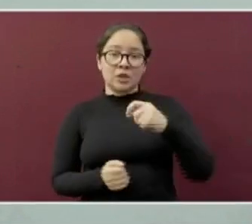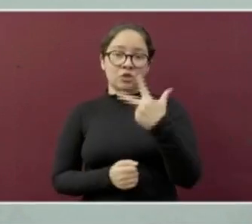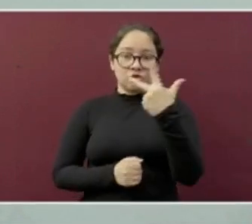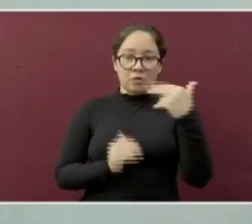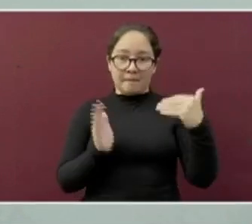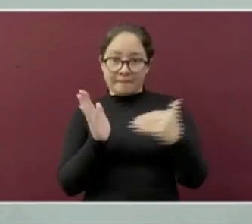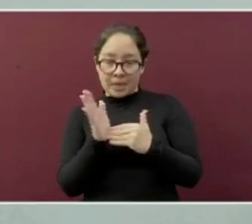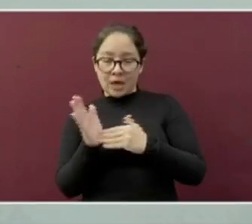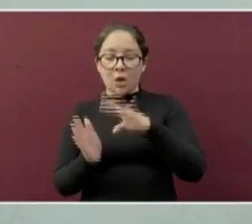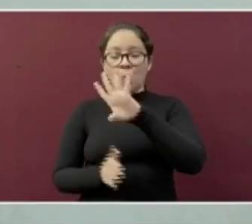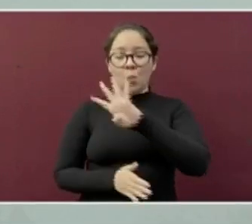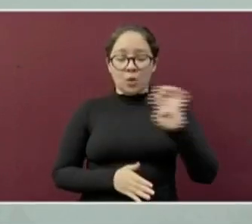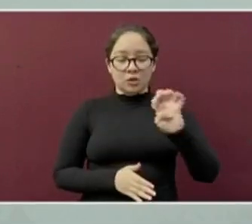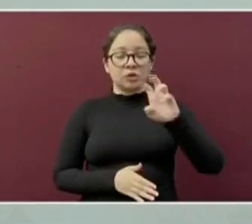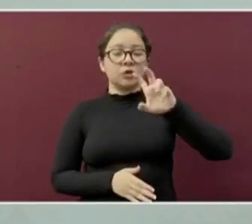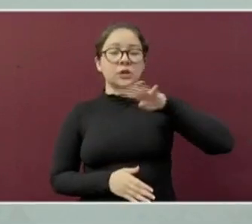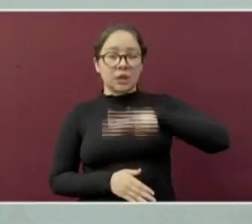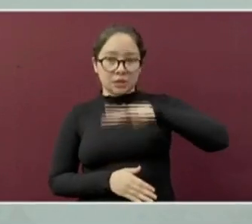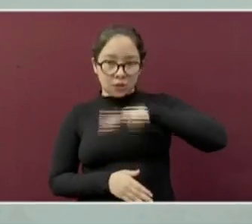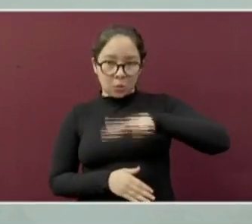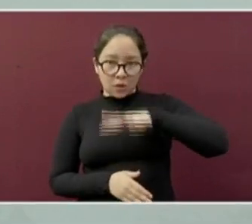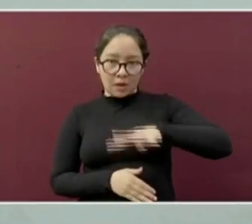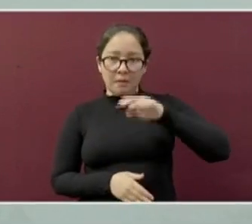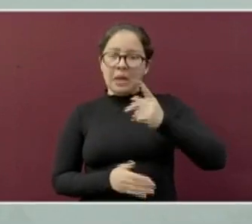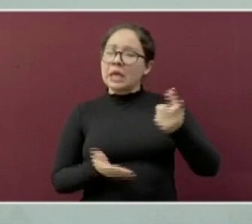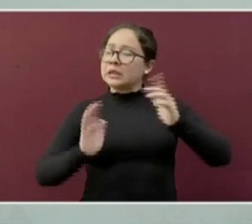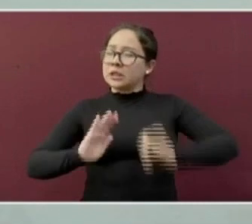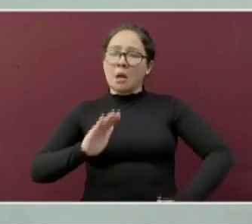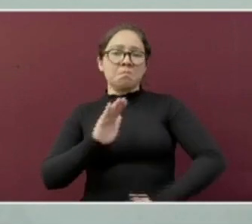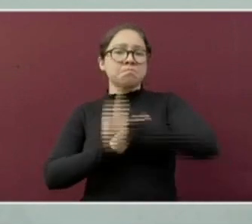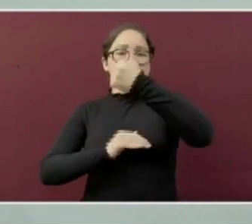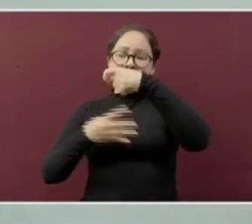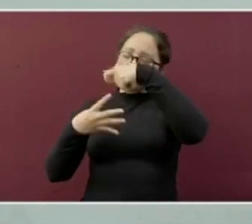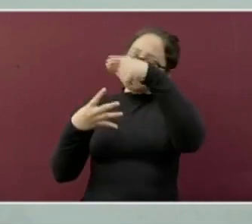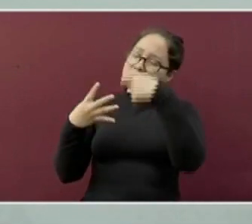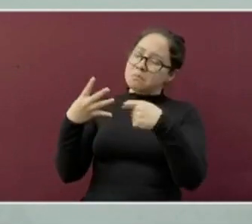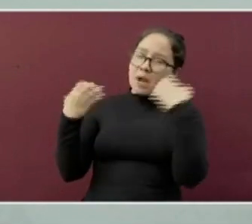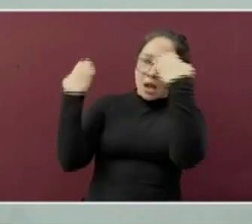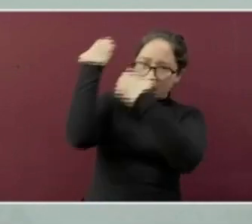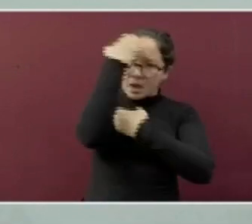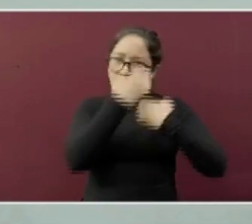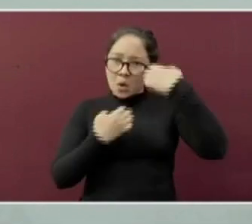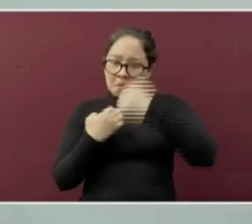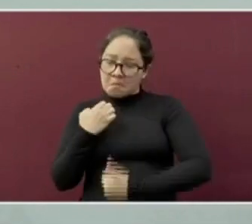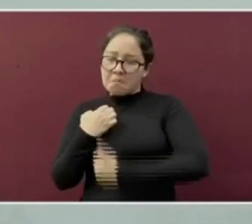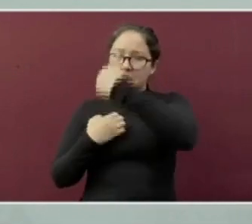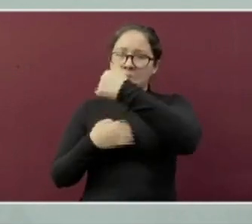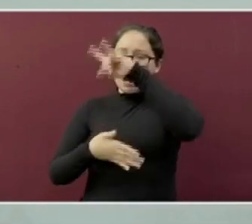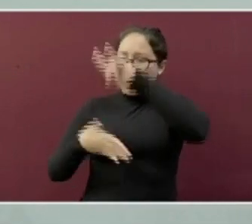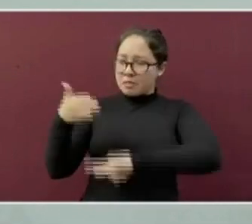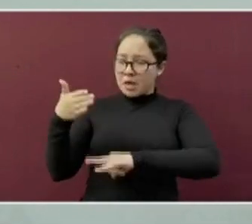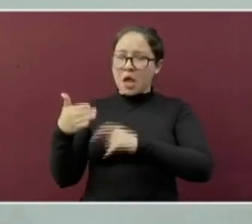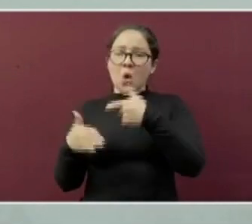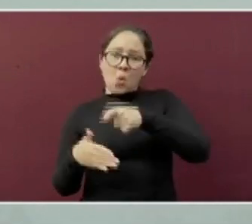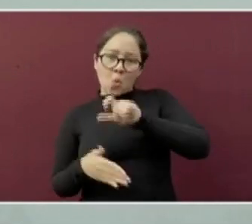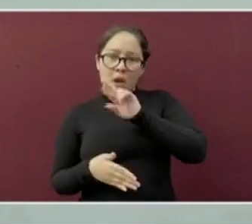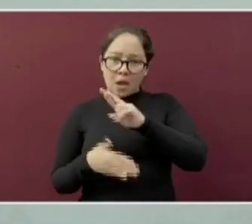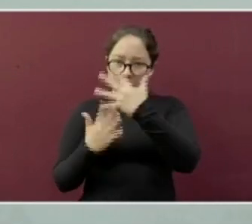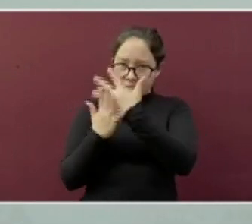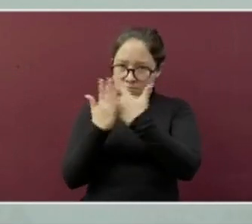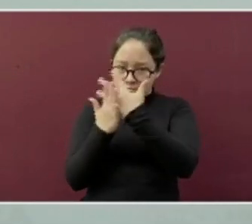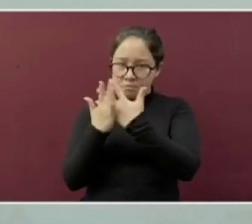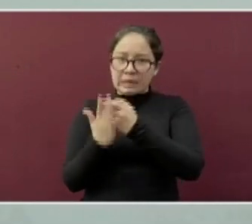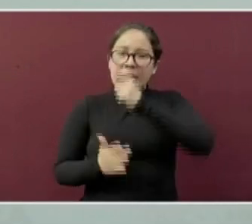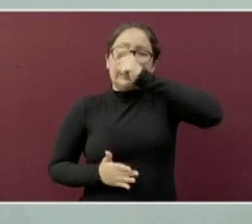,419 han obtenido su cartel con código QR. Lo anterior